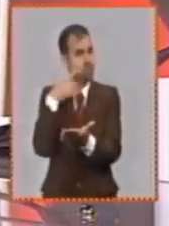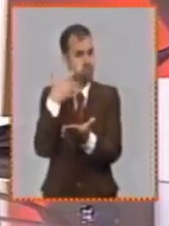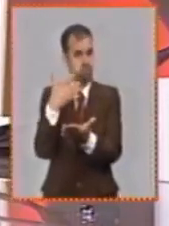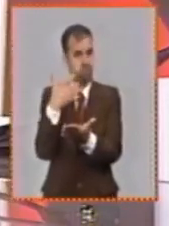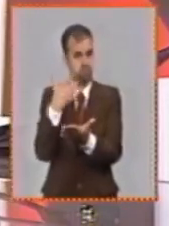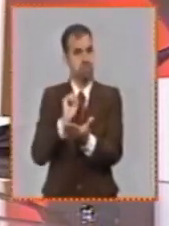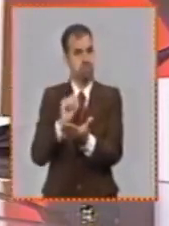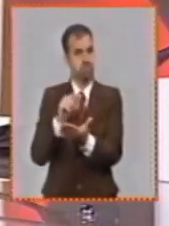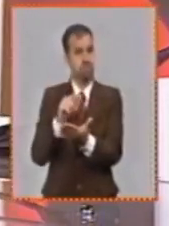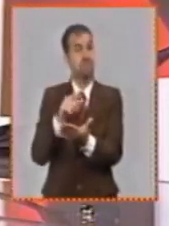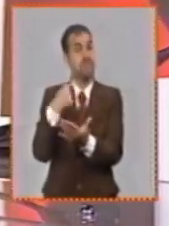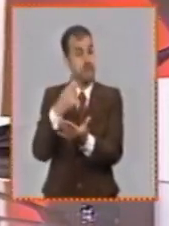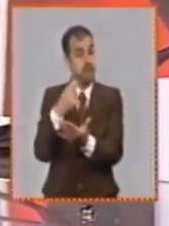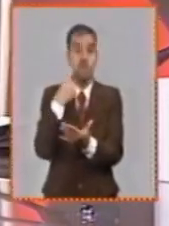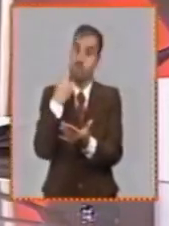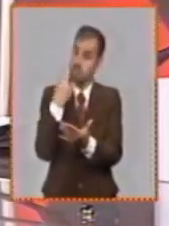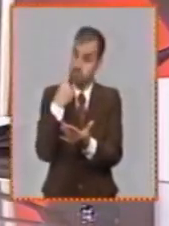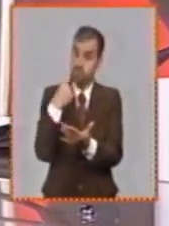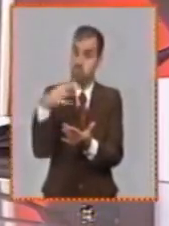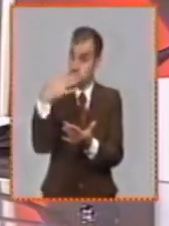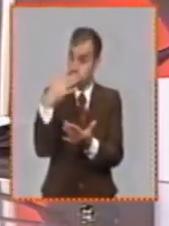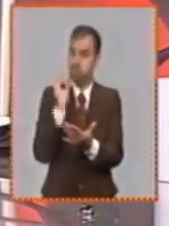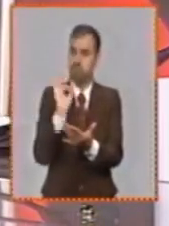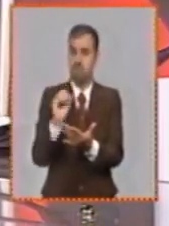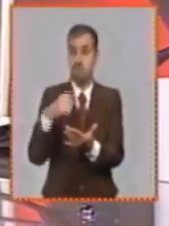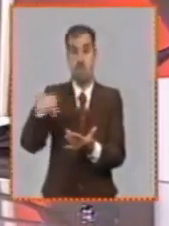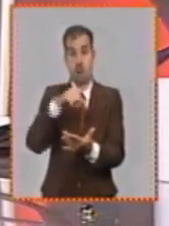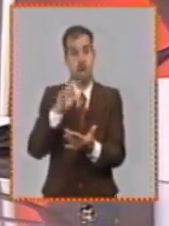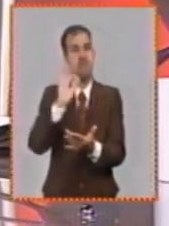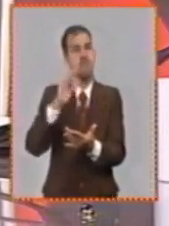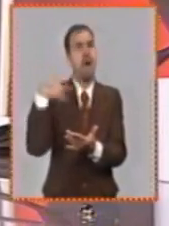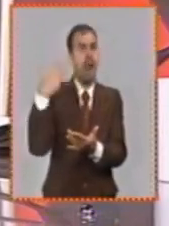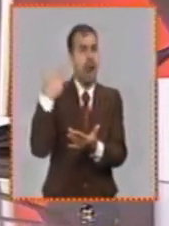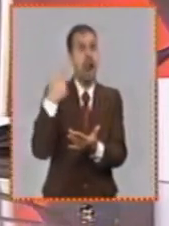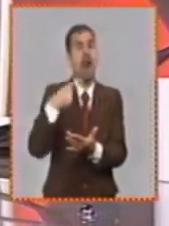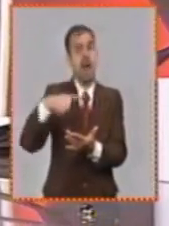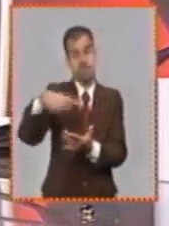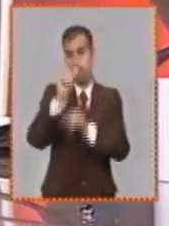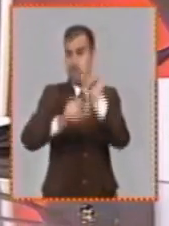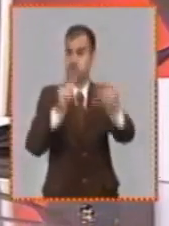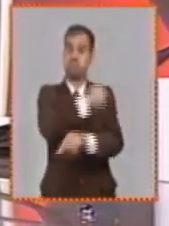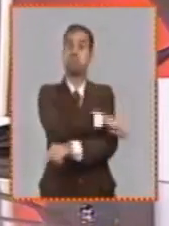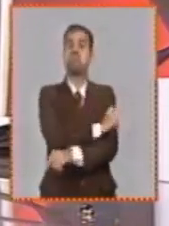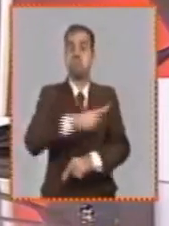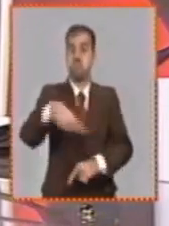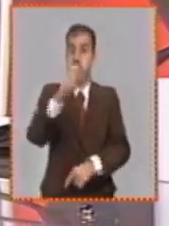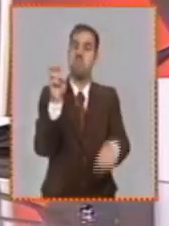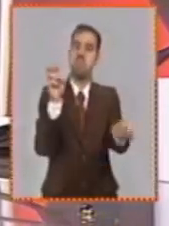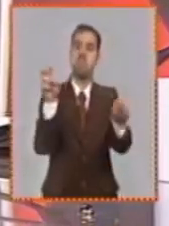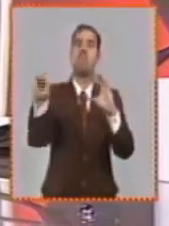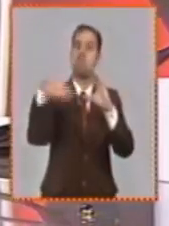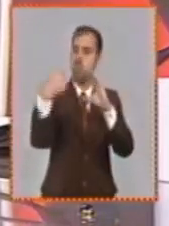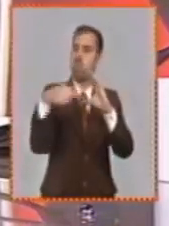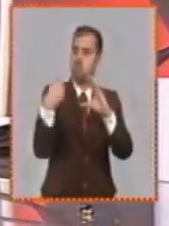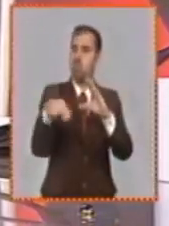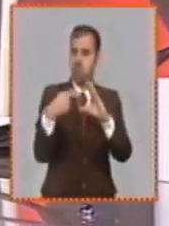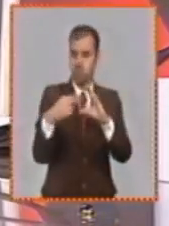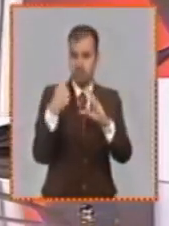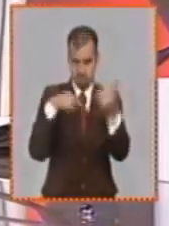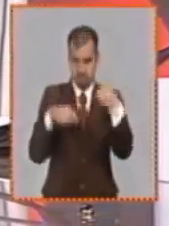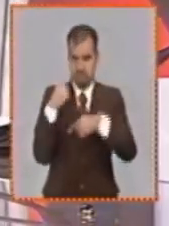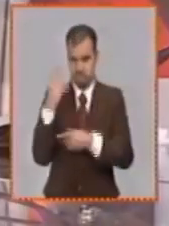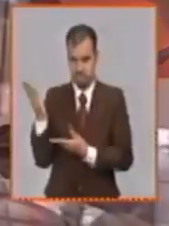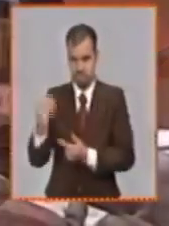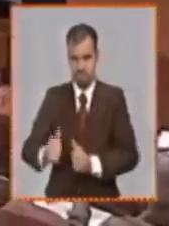importantes que las marquemos las escuchemos porque son parte también de las opiniones que decía la Ministra se han recibido de nuestra población sobre estos